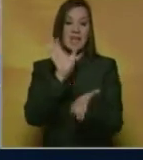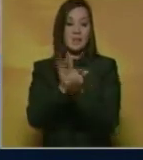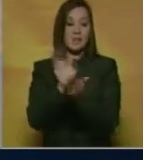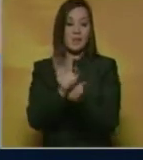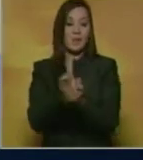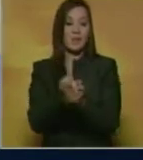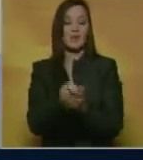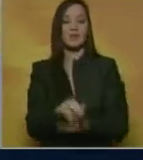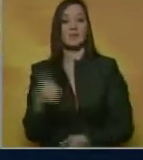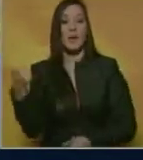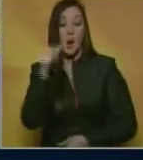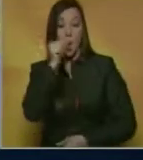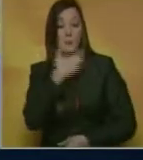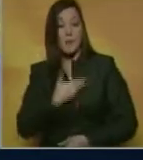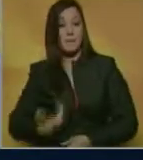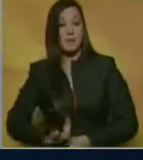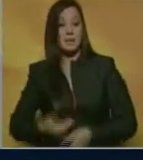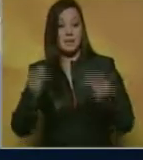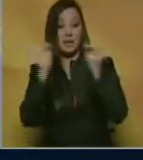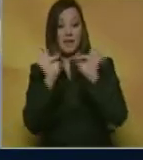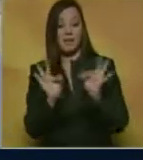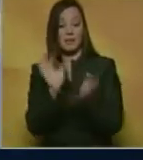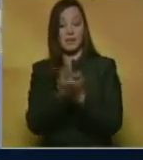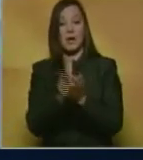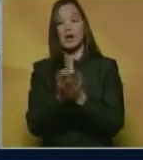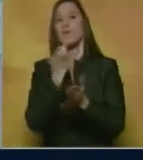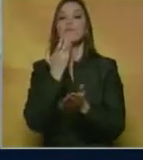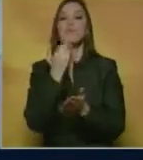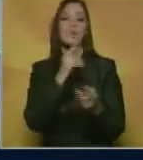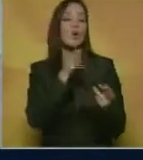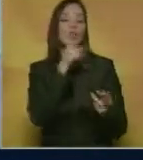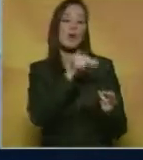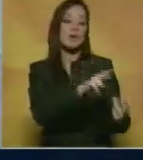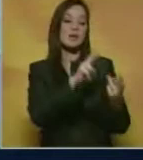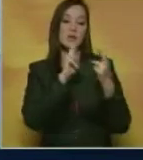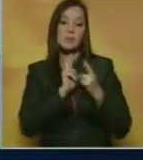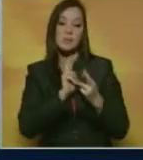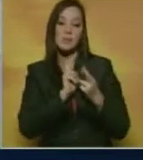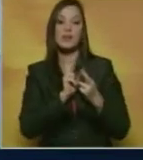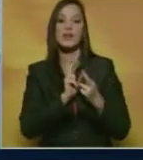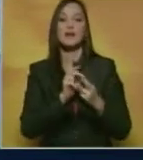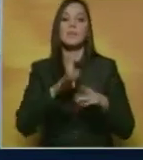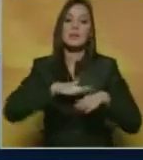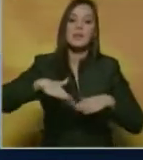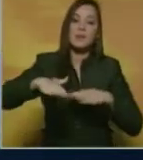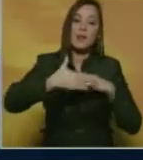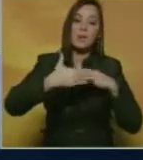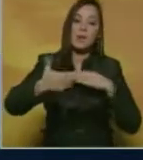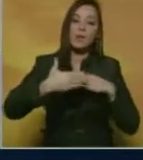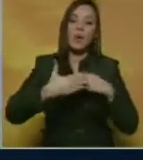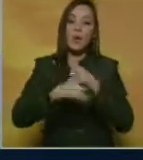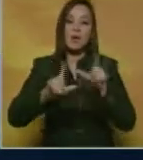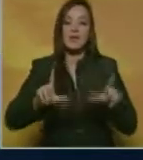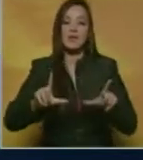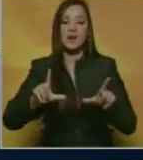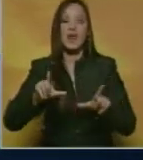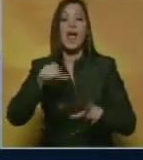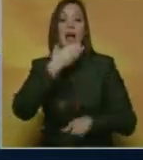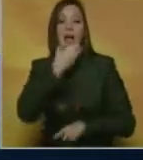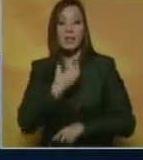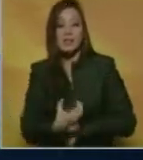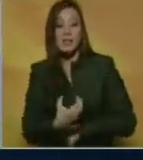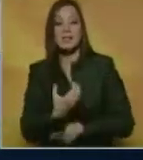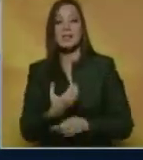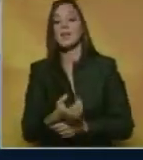presidente de FETRA Esparta considera que de no existir respuesta definitiva para la situación que atraviesa el Puerto Libre, para la temporada decembrina el